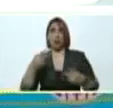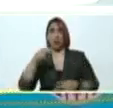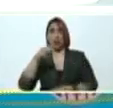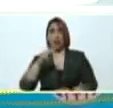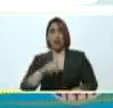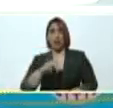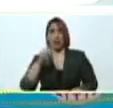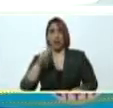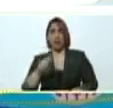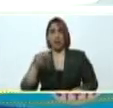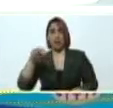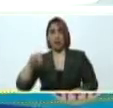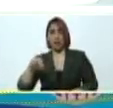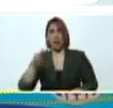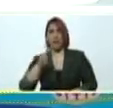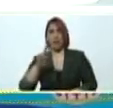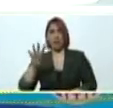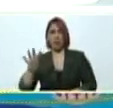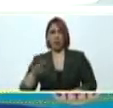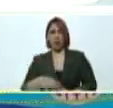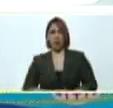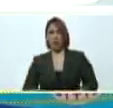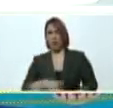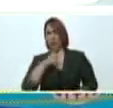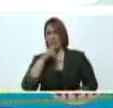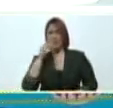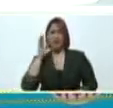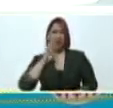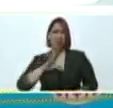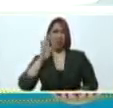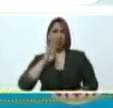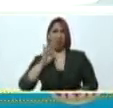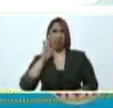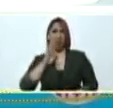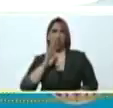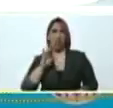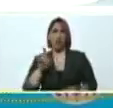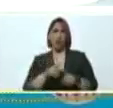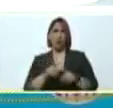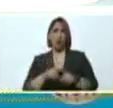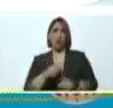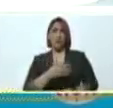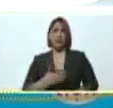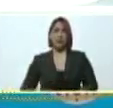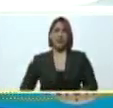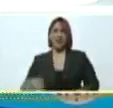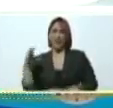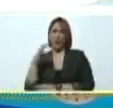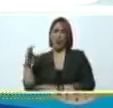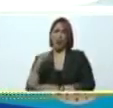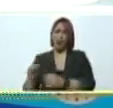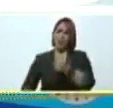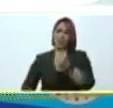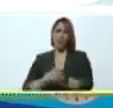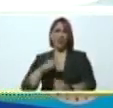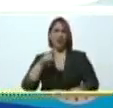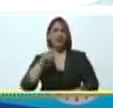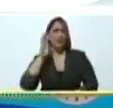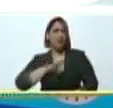NTN24, que es la cloaca de Álvaro Uribe Vélez, NTN24, es la basura de las basuras,